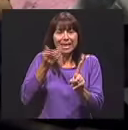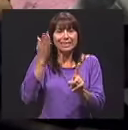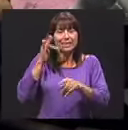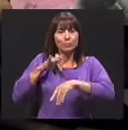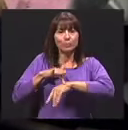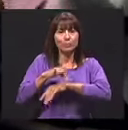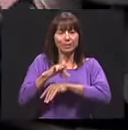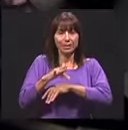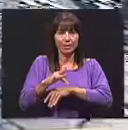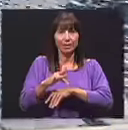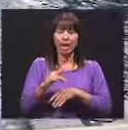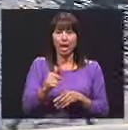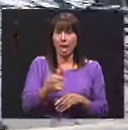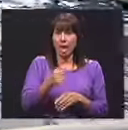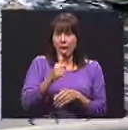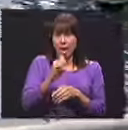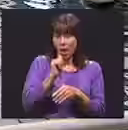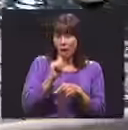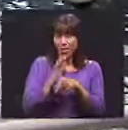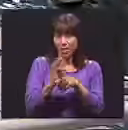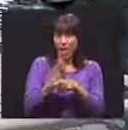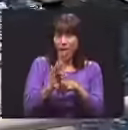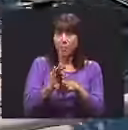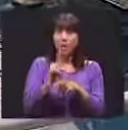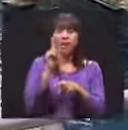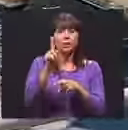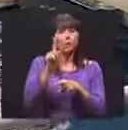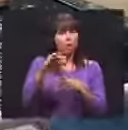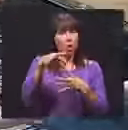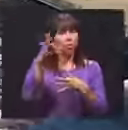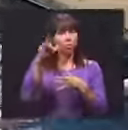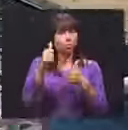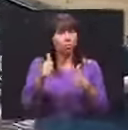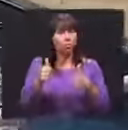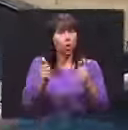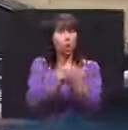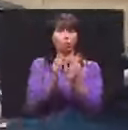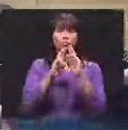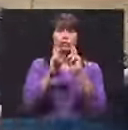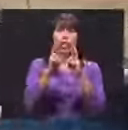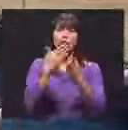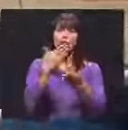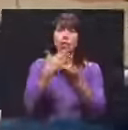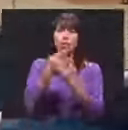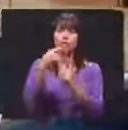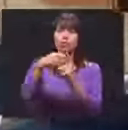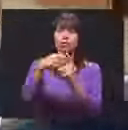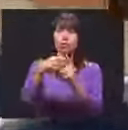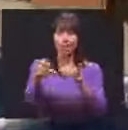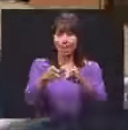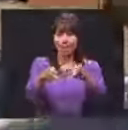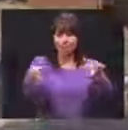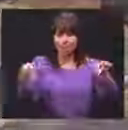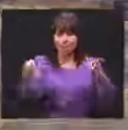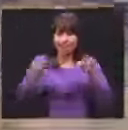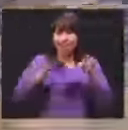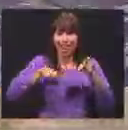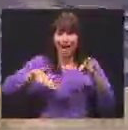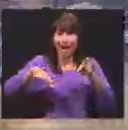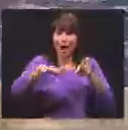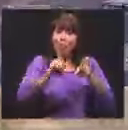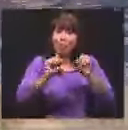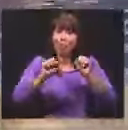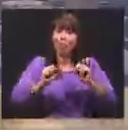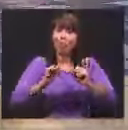los primeros años de vida. La hidroterapia es una opción alternativa y con resultados satisfactorios. El agua nos permite hacer una